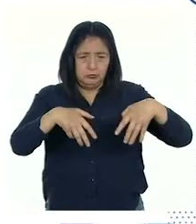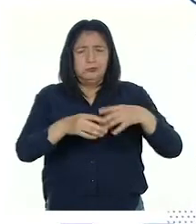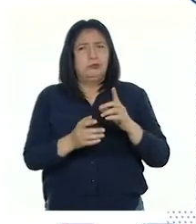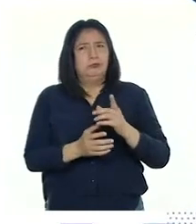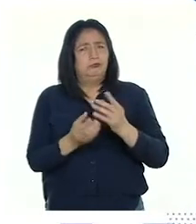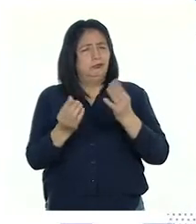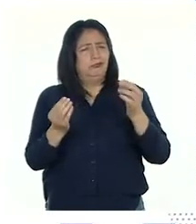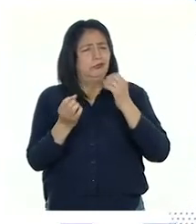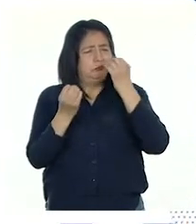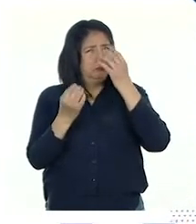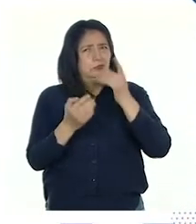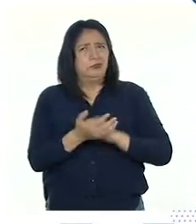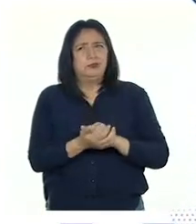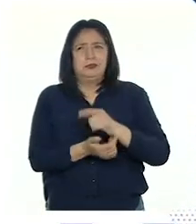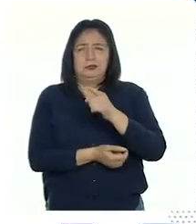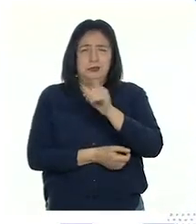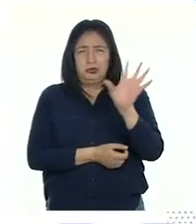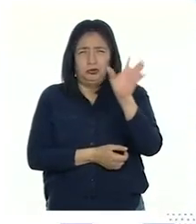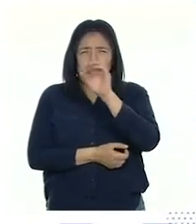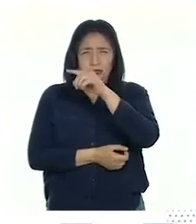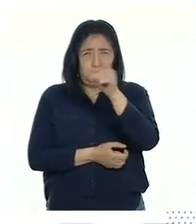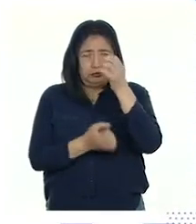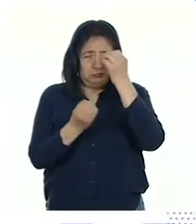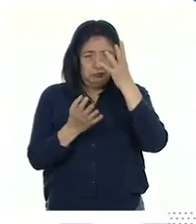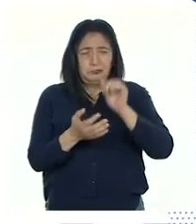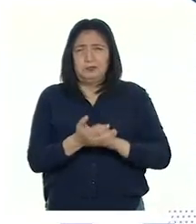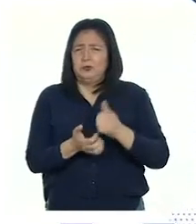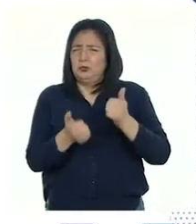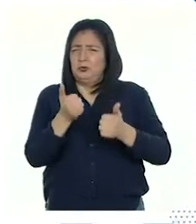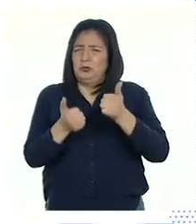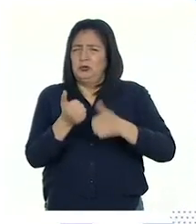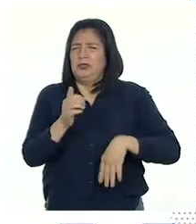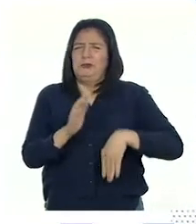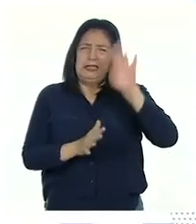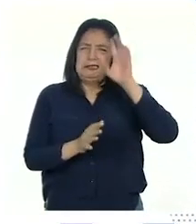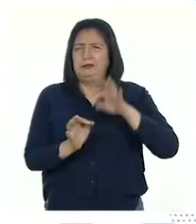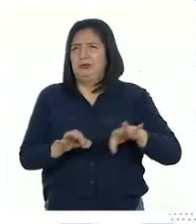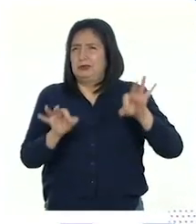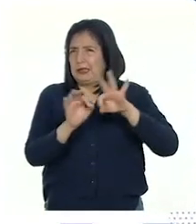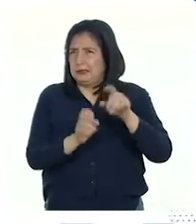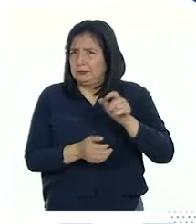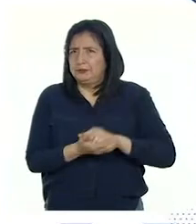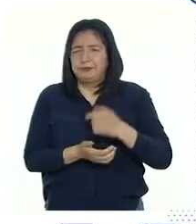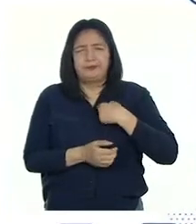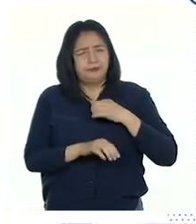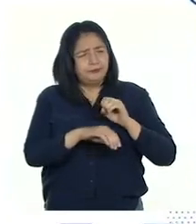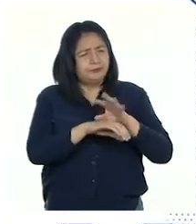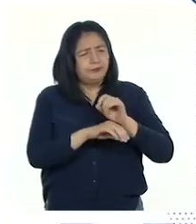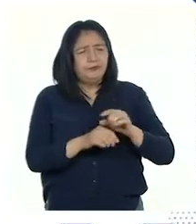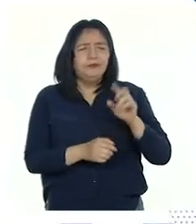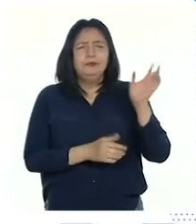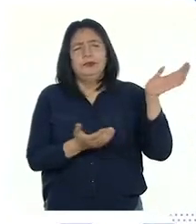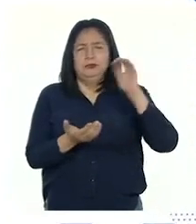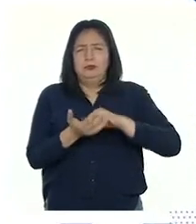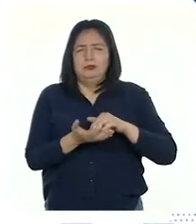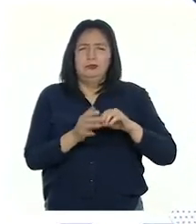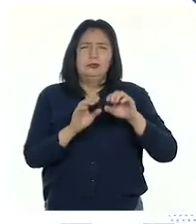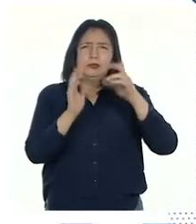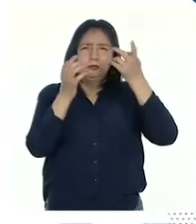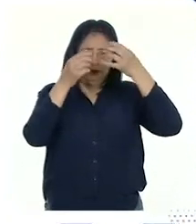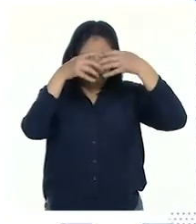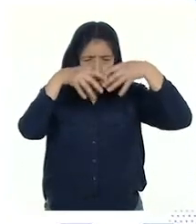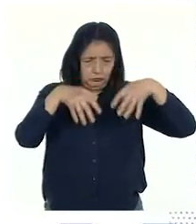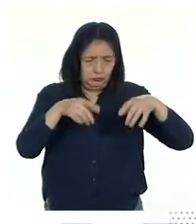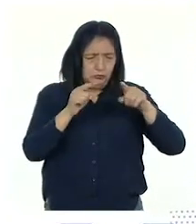mucha información. De toda esta información, ¿cuál es la principal? Te sugiero que revises nuevamente tu